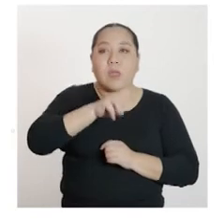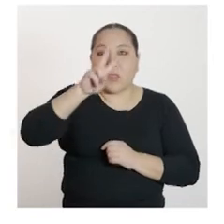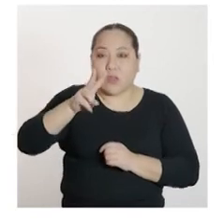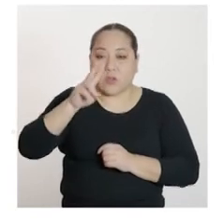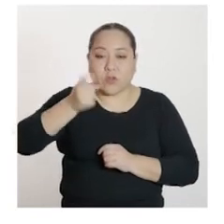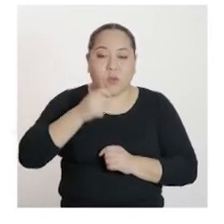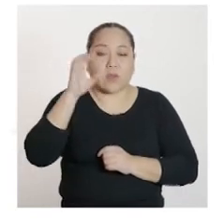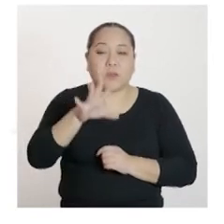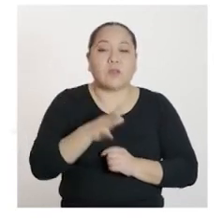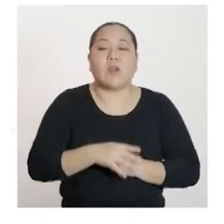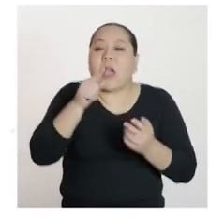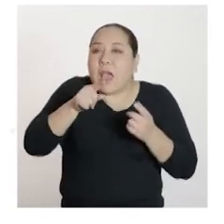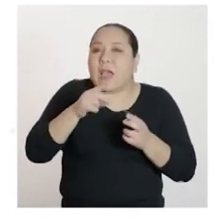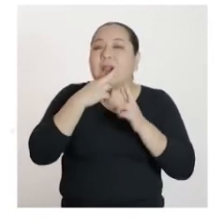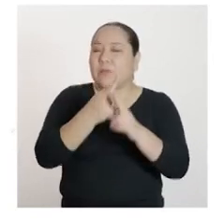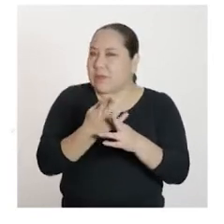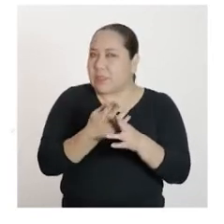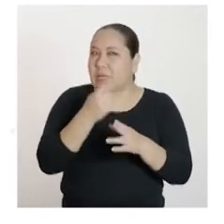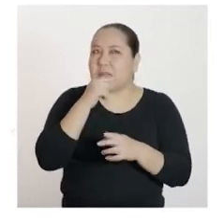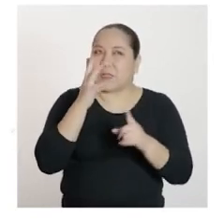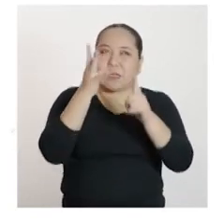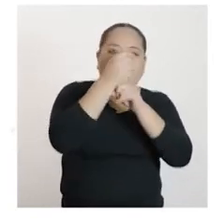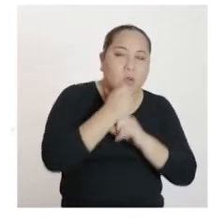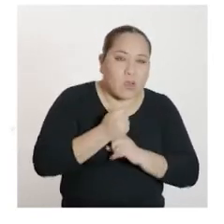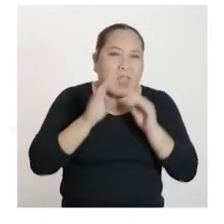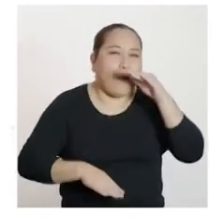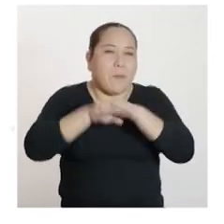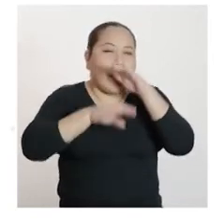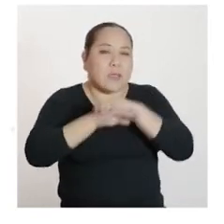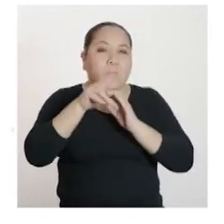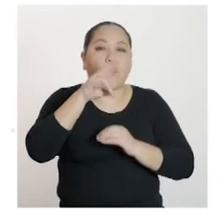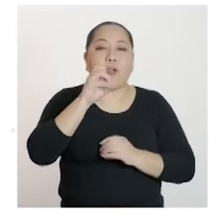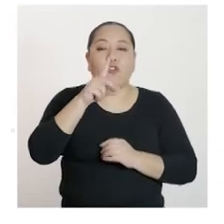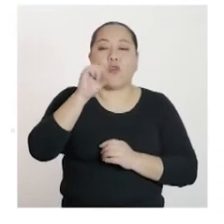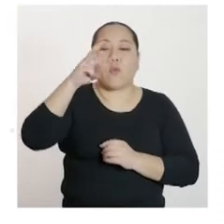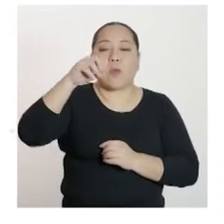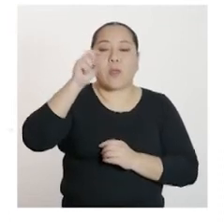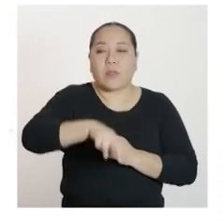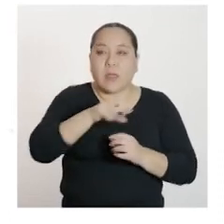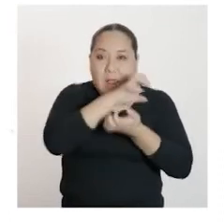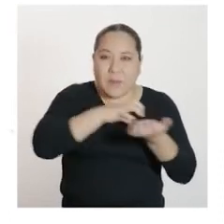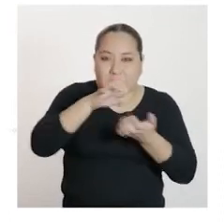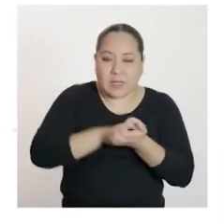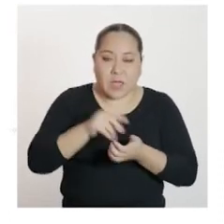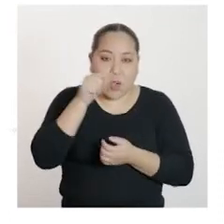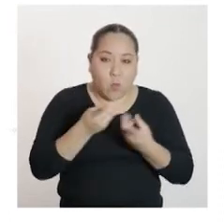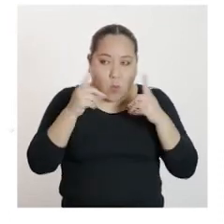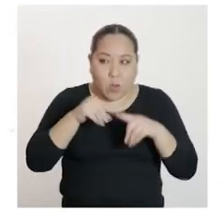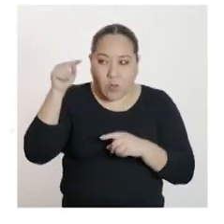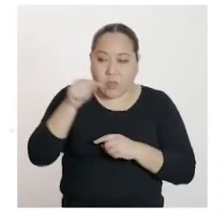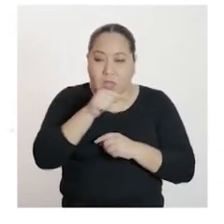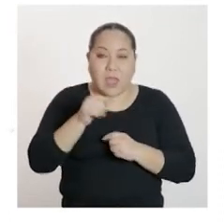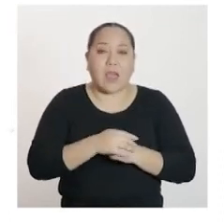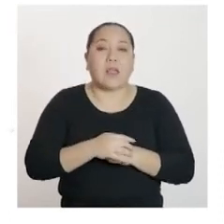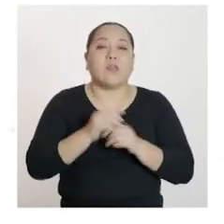En conclusión, se obtiene el máximo volumen de la mezcla cuando las longitudes del molde